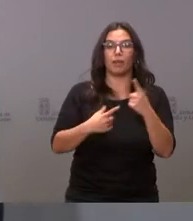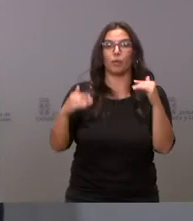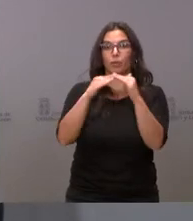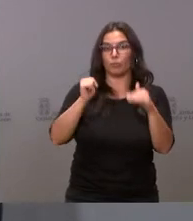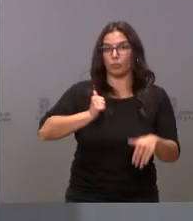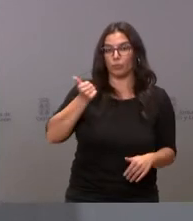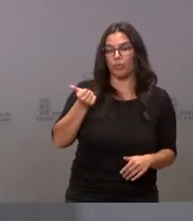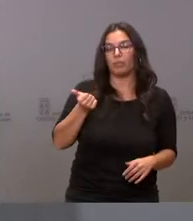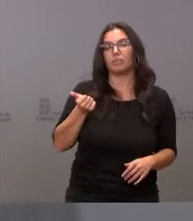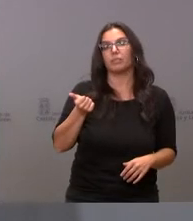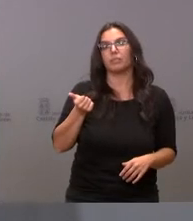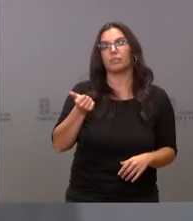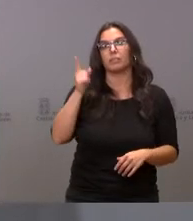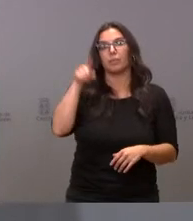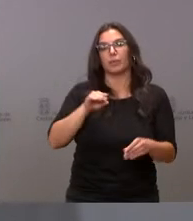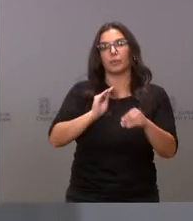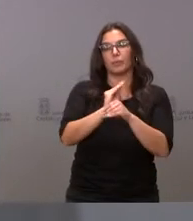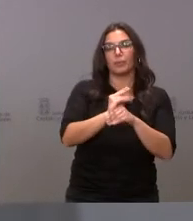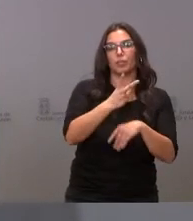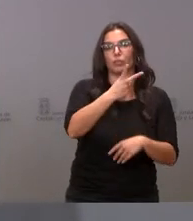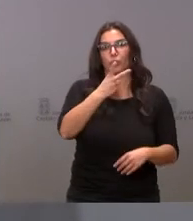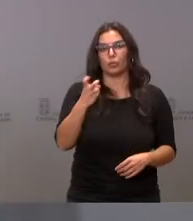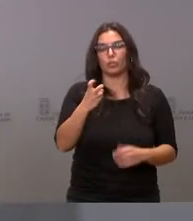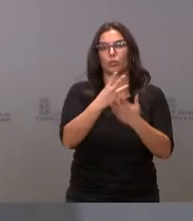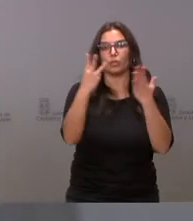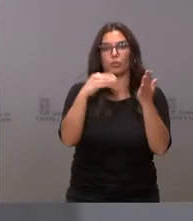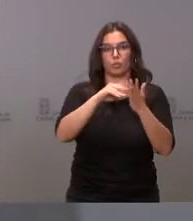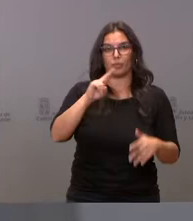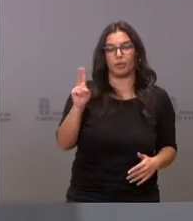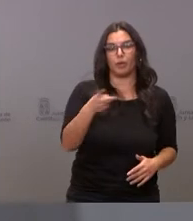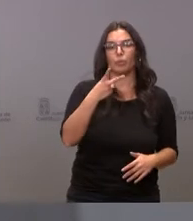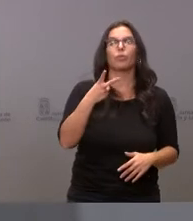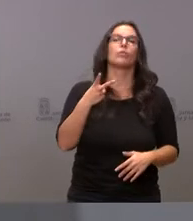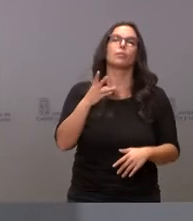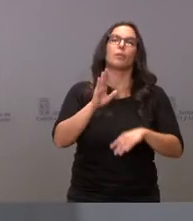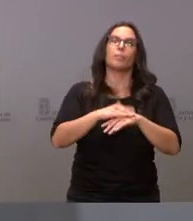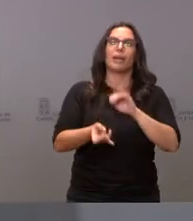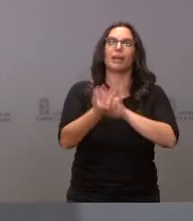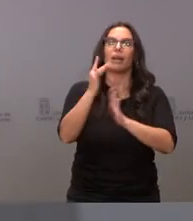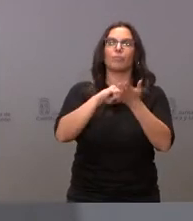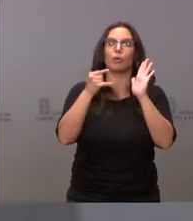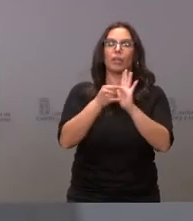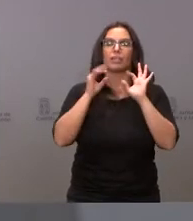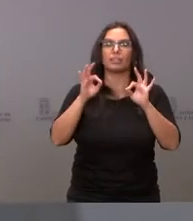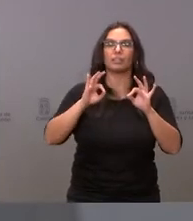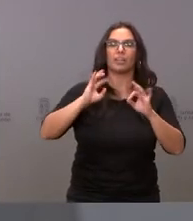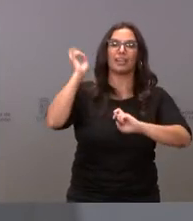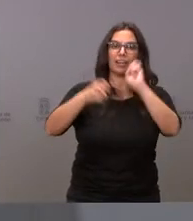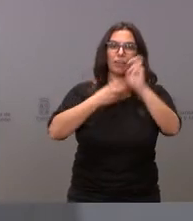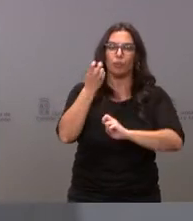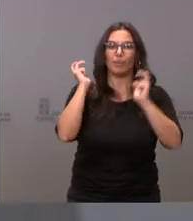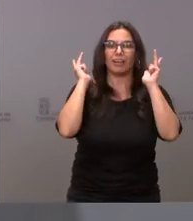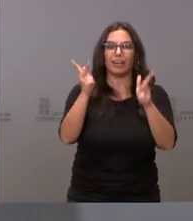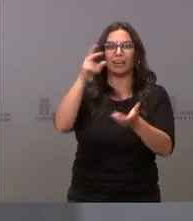Igualdad de Oportunidades destina también una inversión de 218.000 euros para la redacción del proyecto de la reforma de la